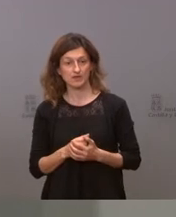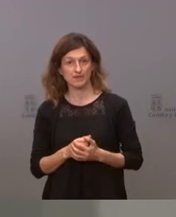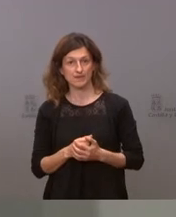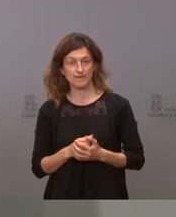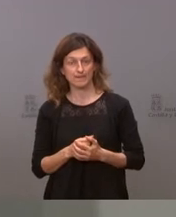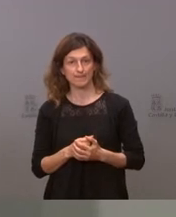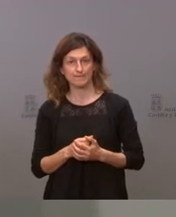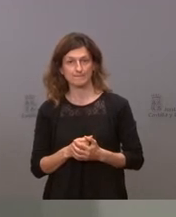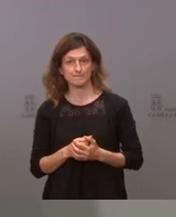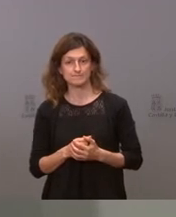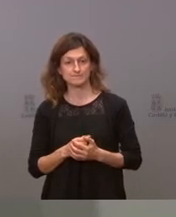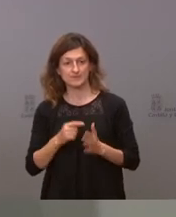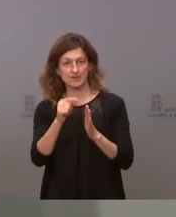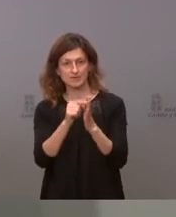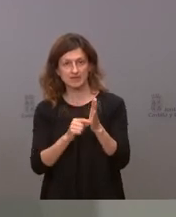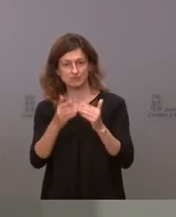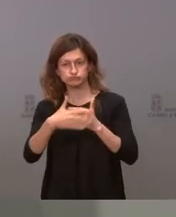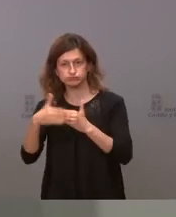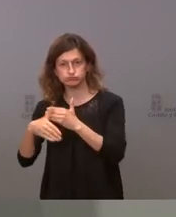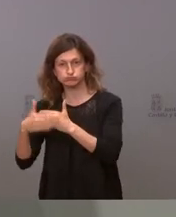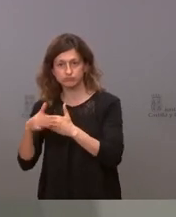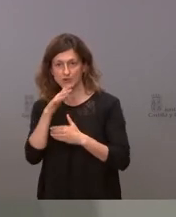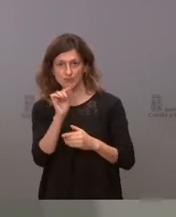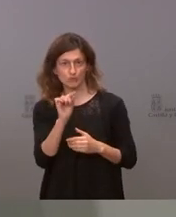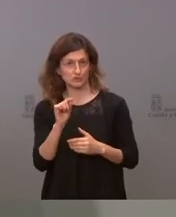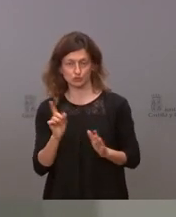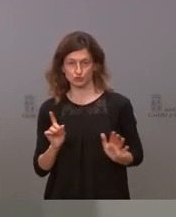a tomar medidas restrictivas en este momento